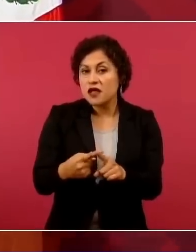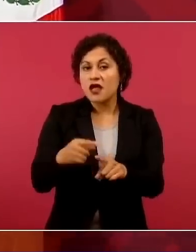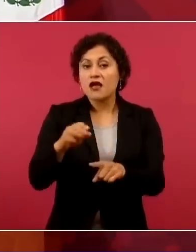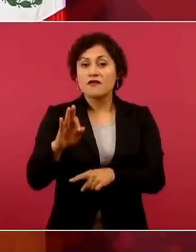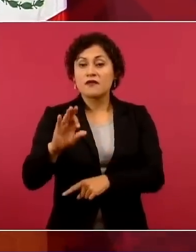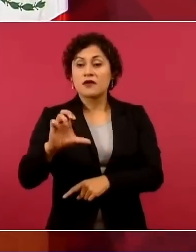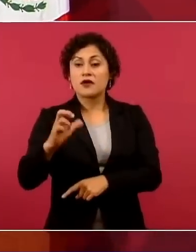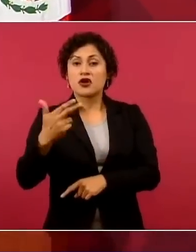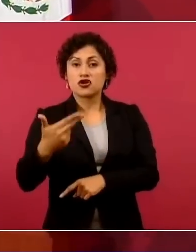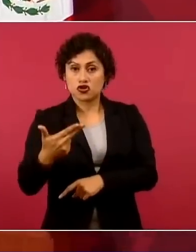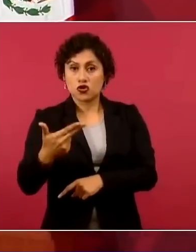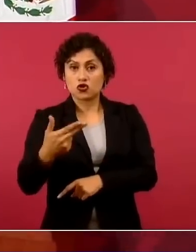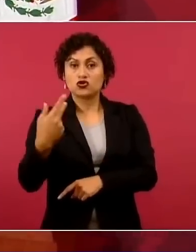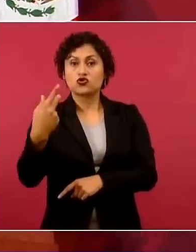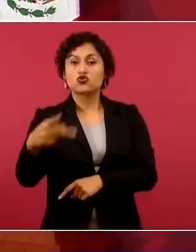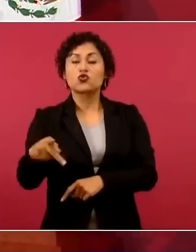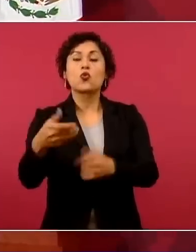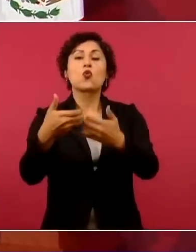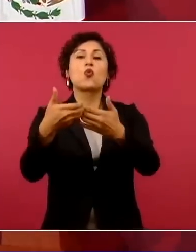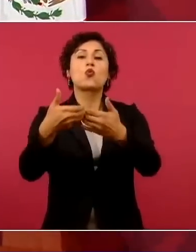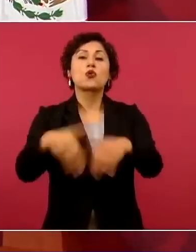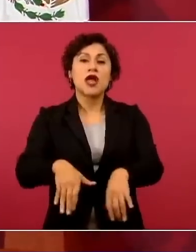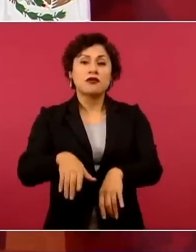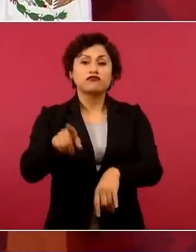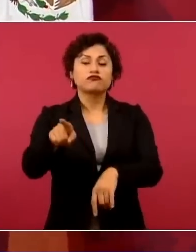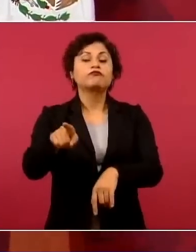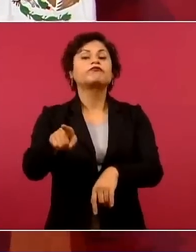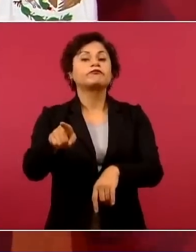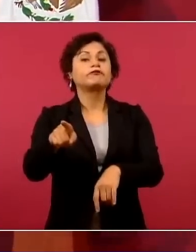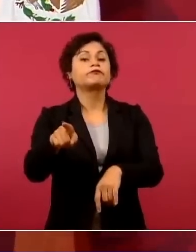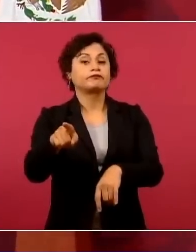que era el candidato, que